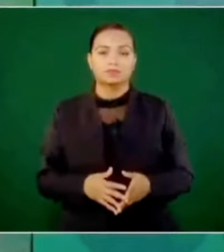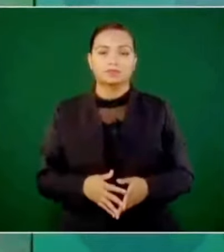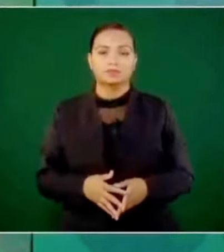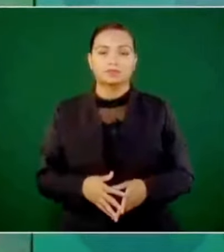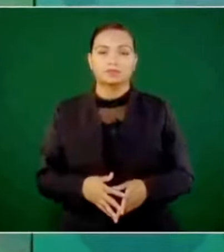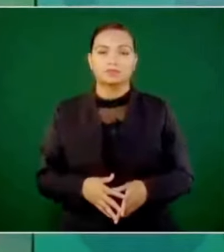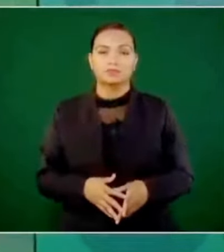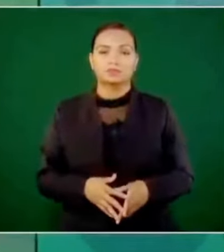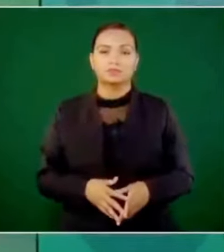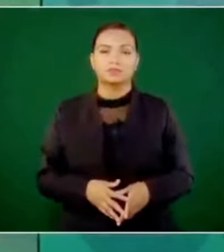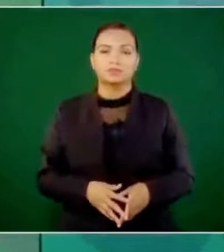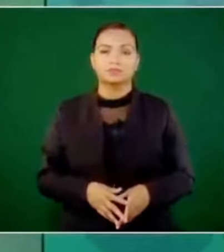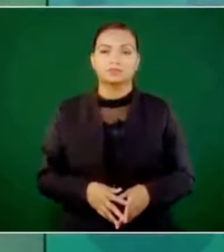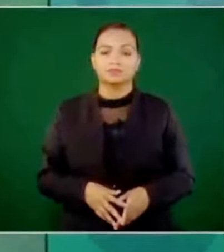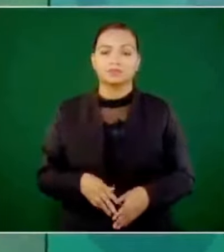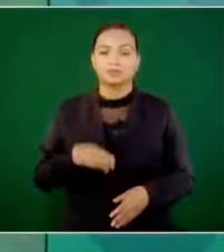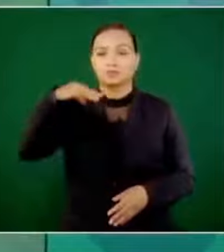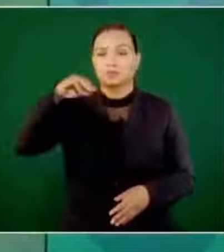magistral?